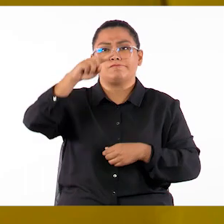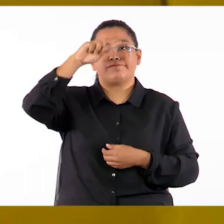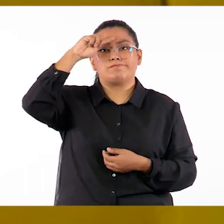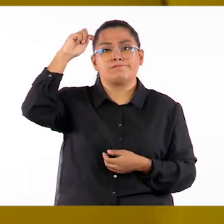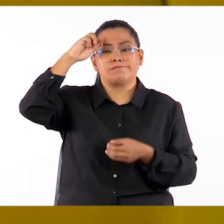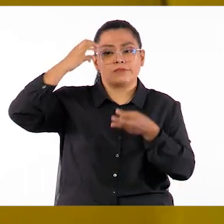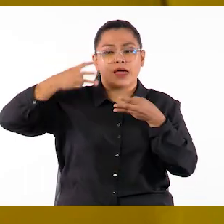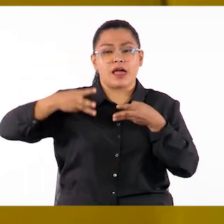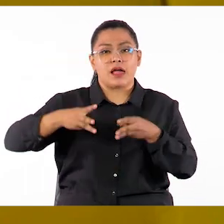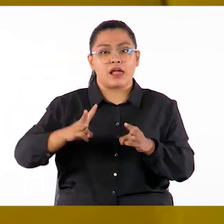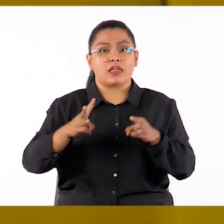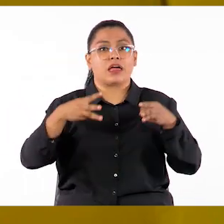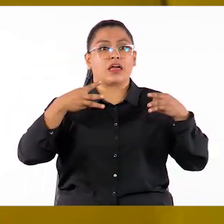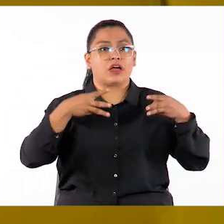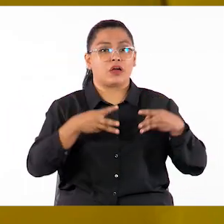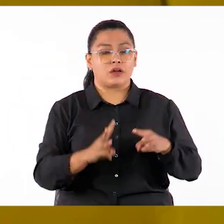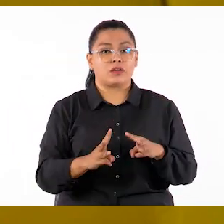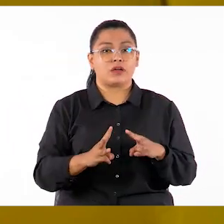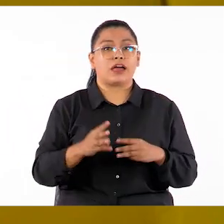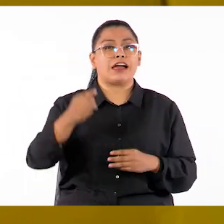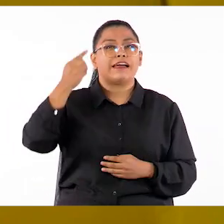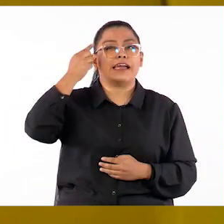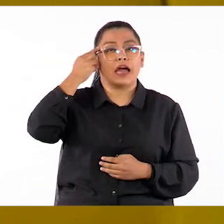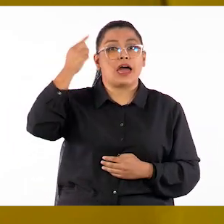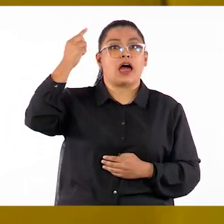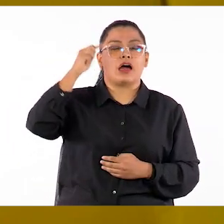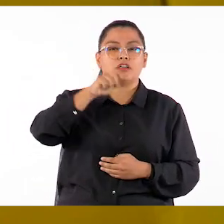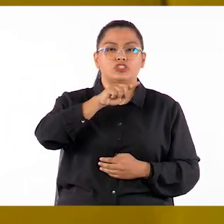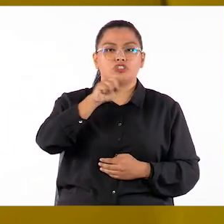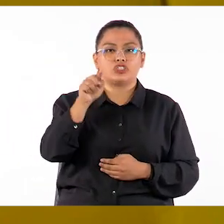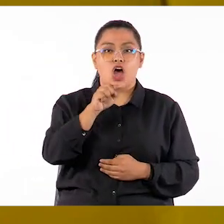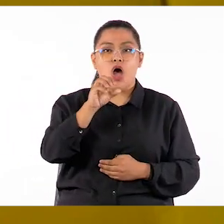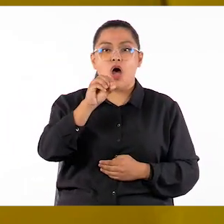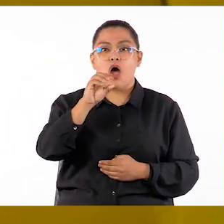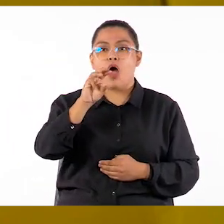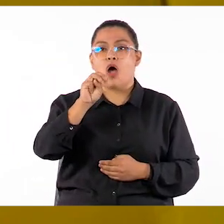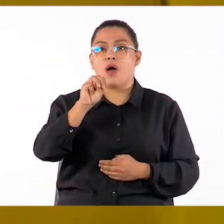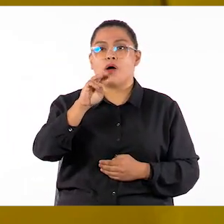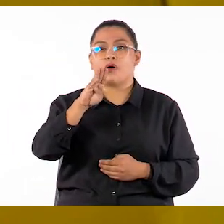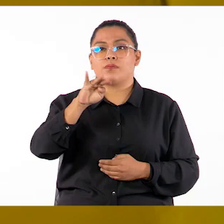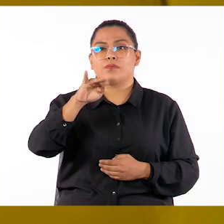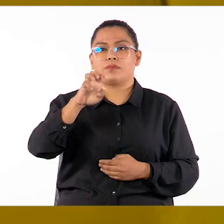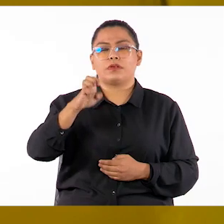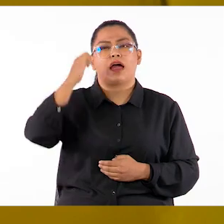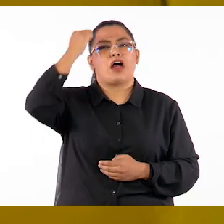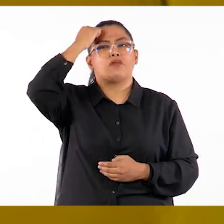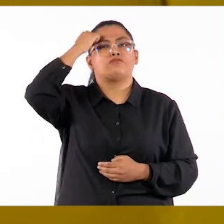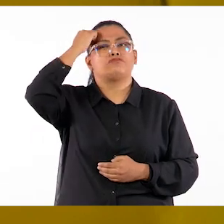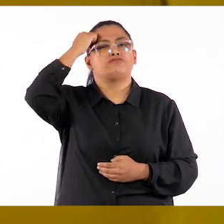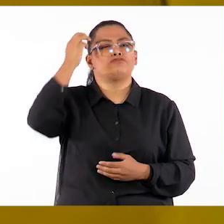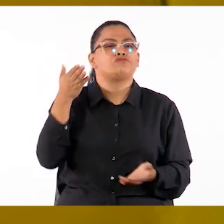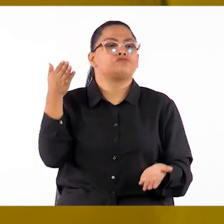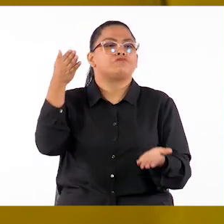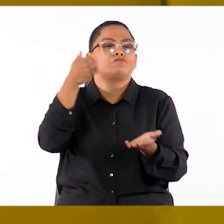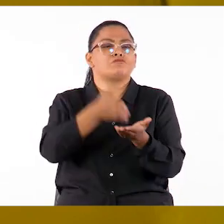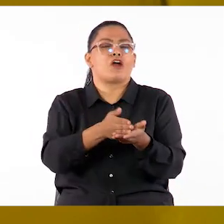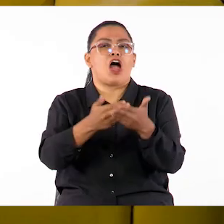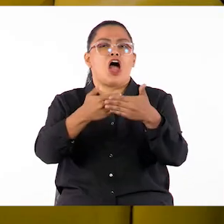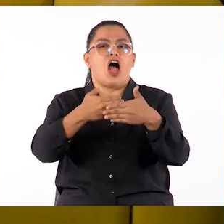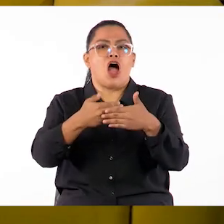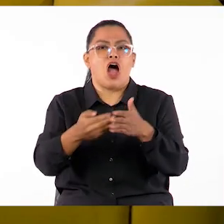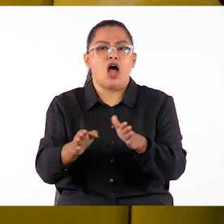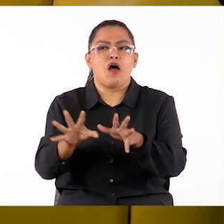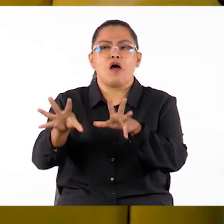de las ideas zombies, porque se sigue reproduciendo que el aprendizaje es llegar al salón y recibir información.